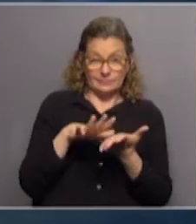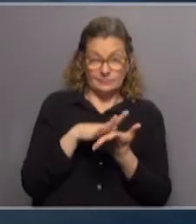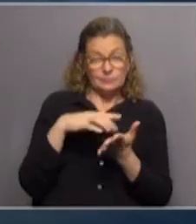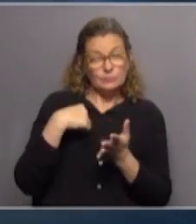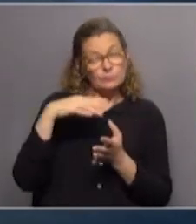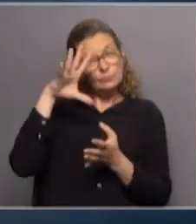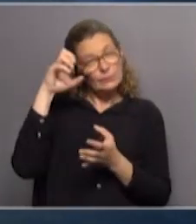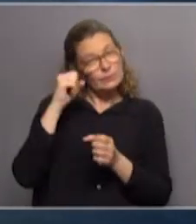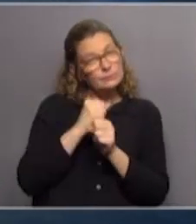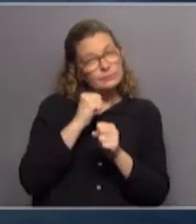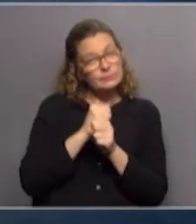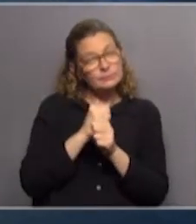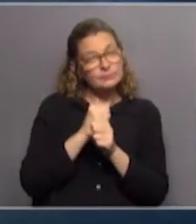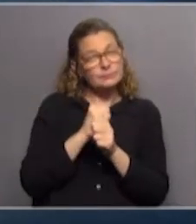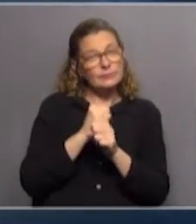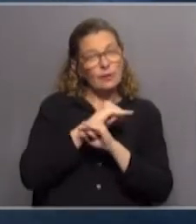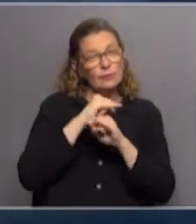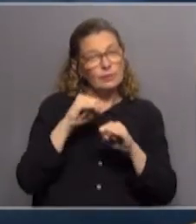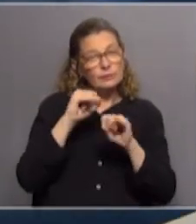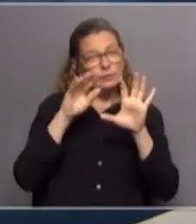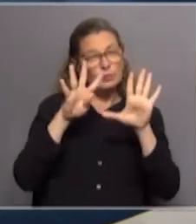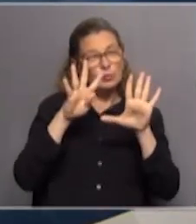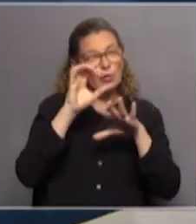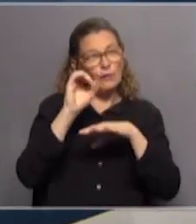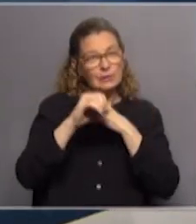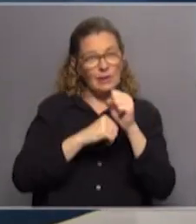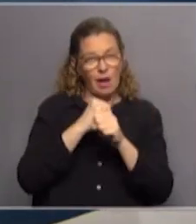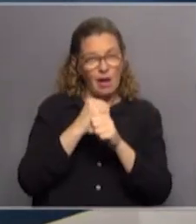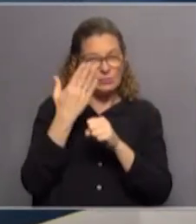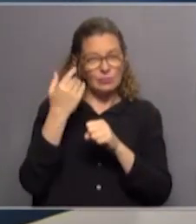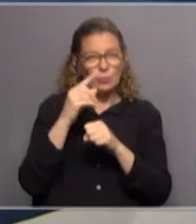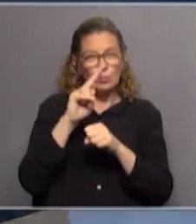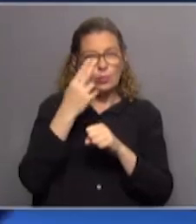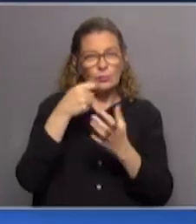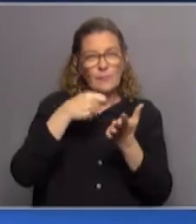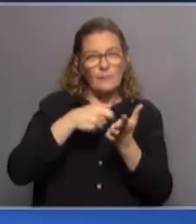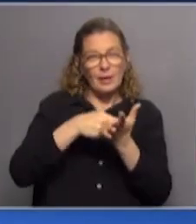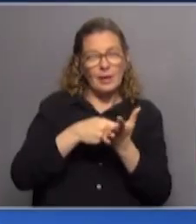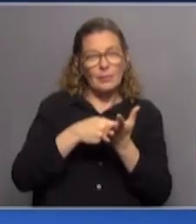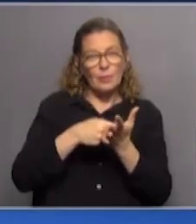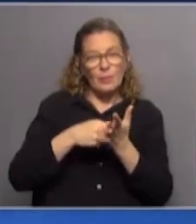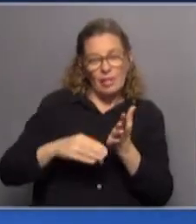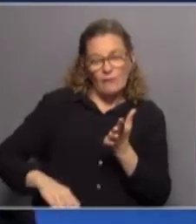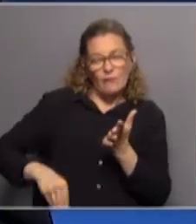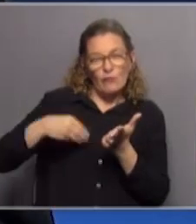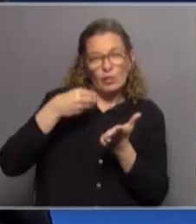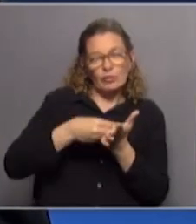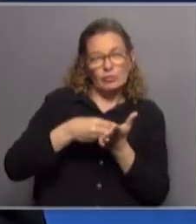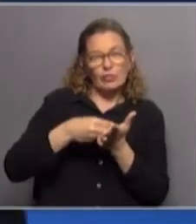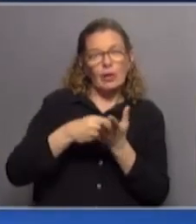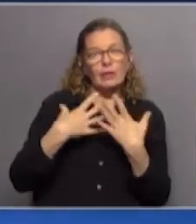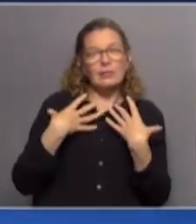Yo recuerdo haber hecho un trabajo en el fin de los noventa que se llamaba los trabajadores, los uruguayos pagamos más de nuestro bolsillo en salud